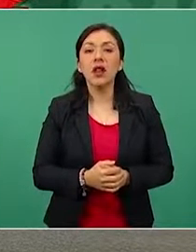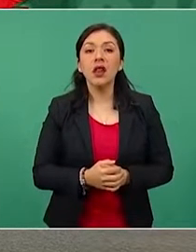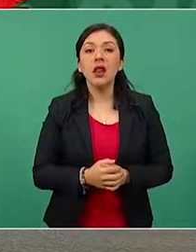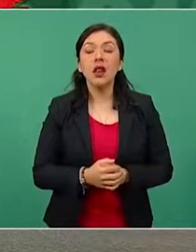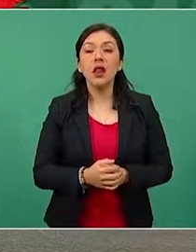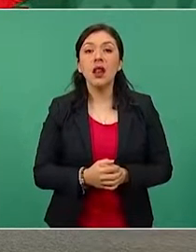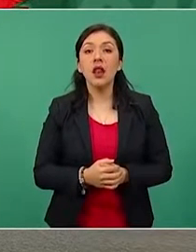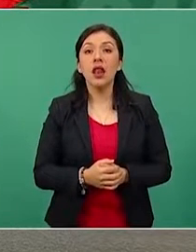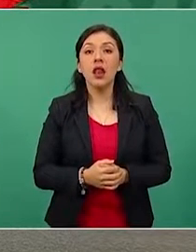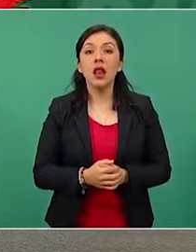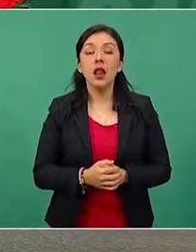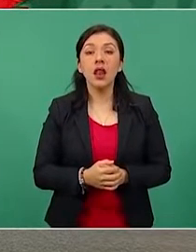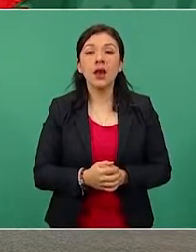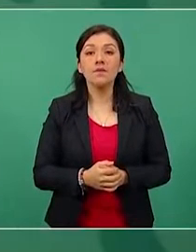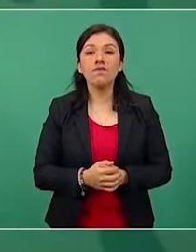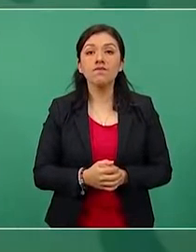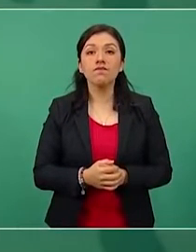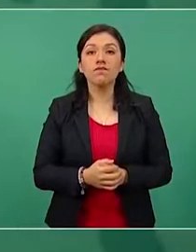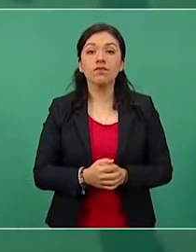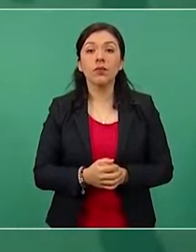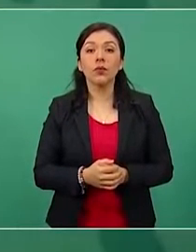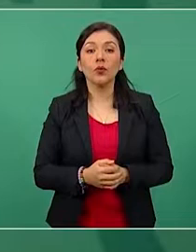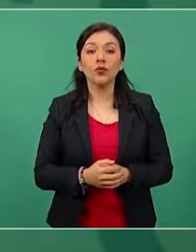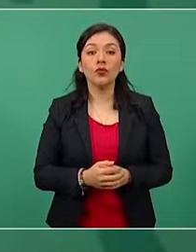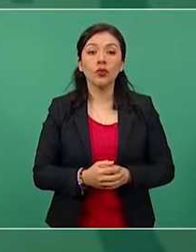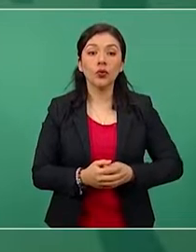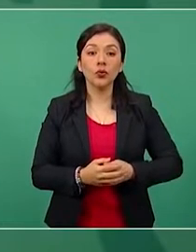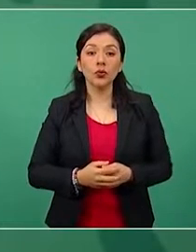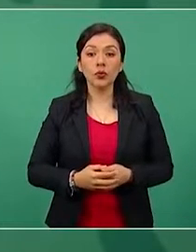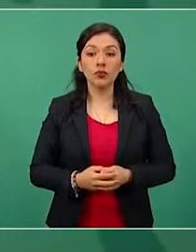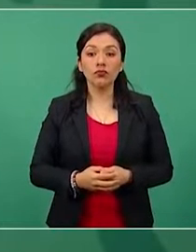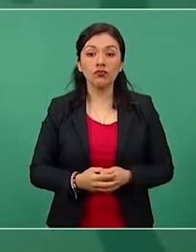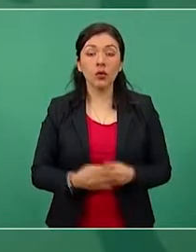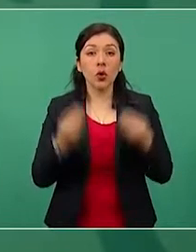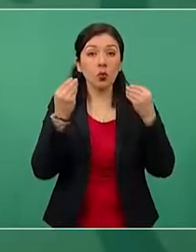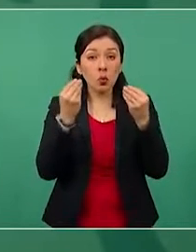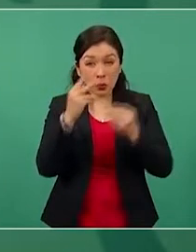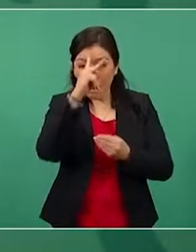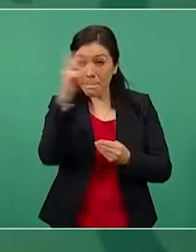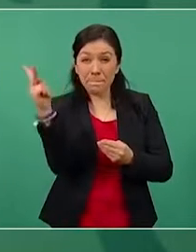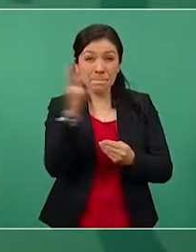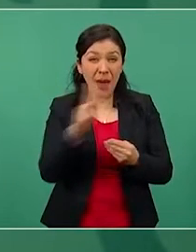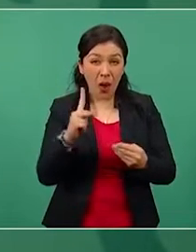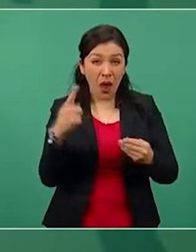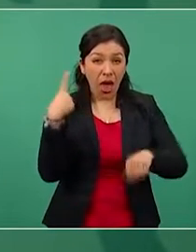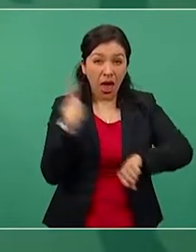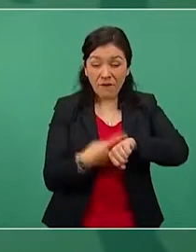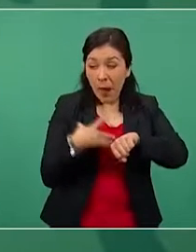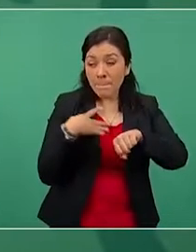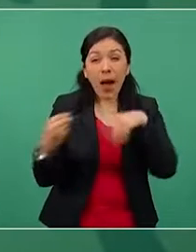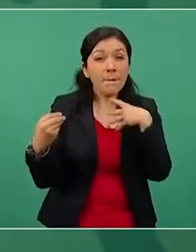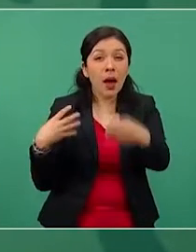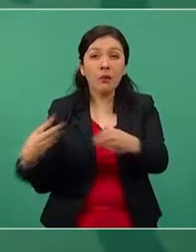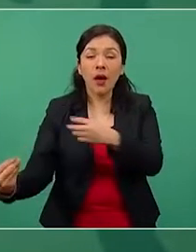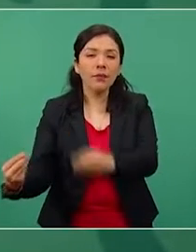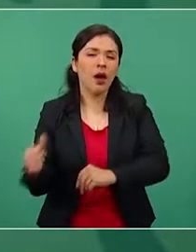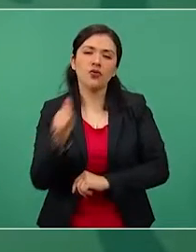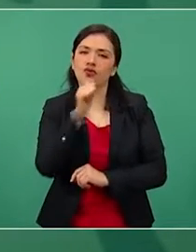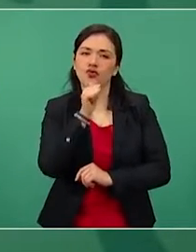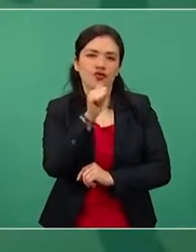aumentado los contagios y, lo más importante,